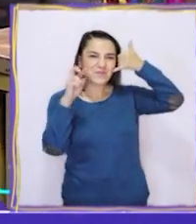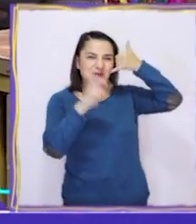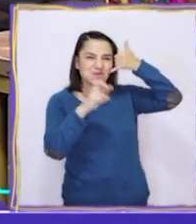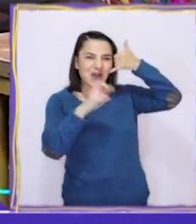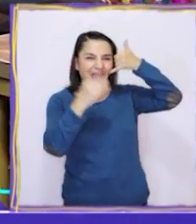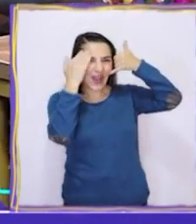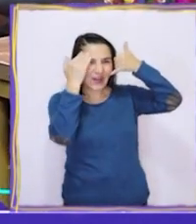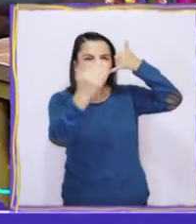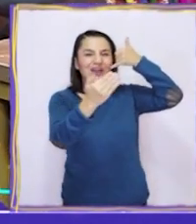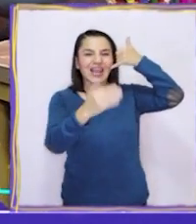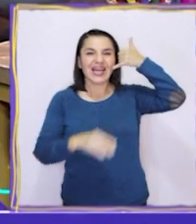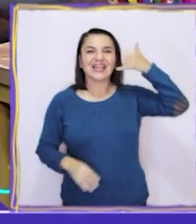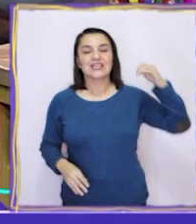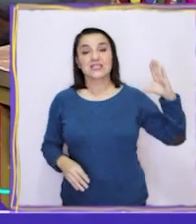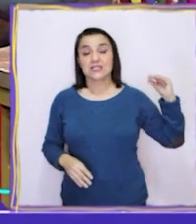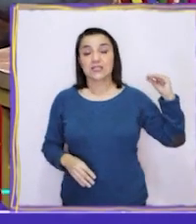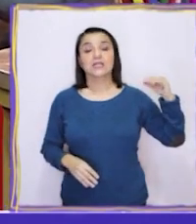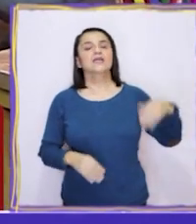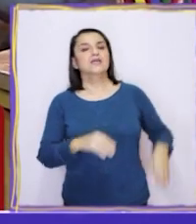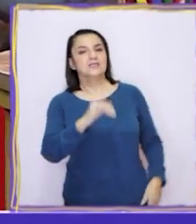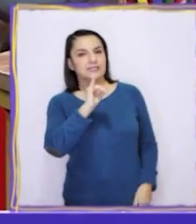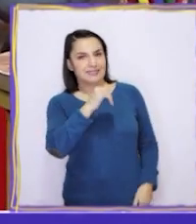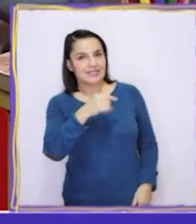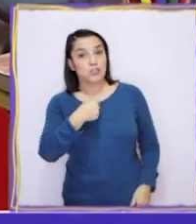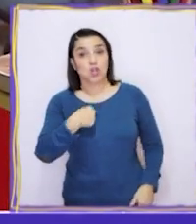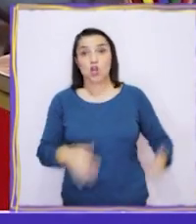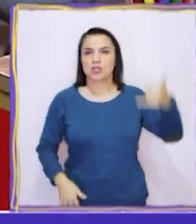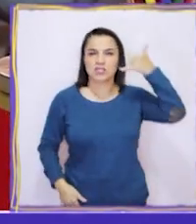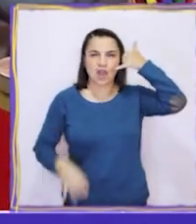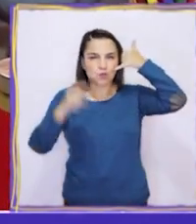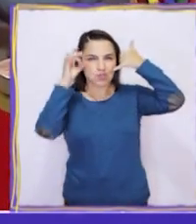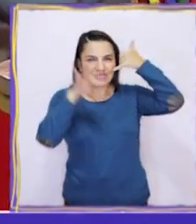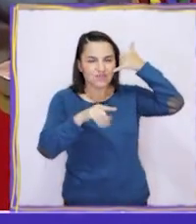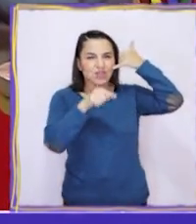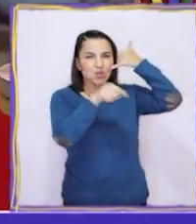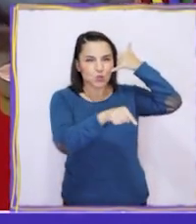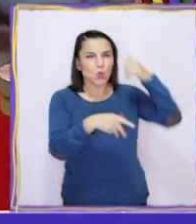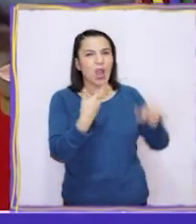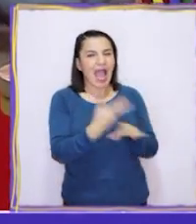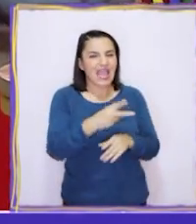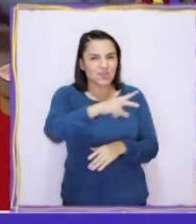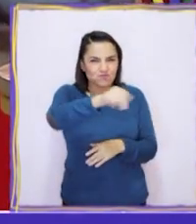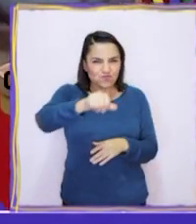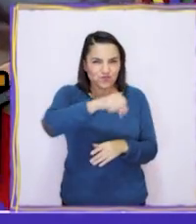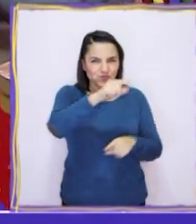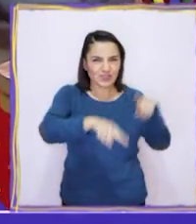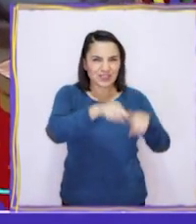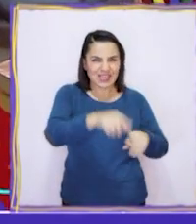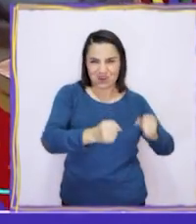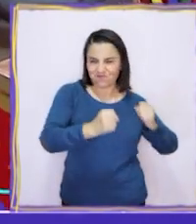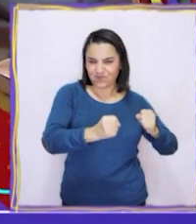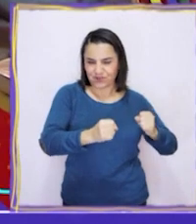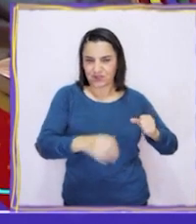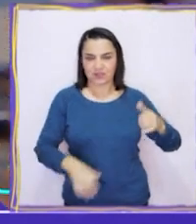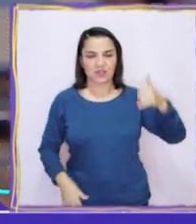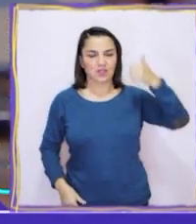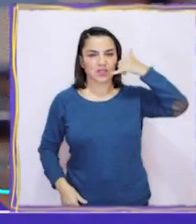¡Aló, papá! ¡Hola! Sí, ¿sabes qué te llamo para saber si conseguiste el abono para el huerto?